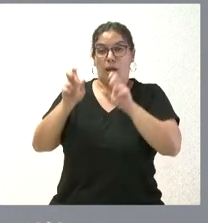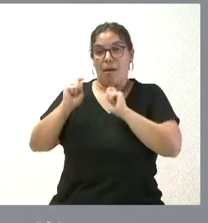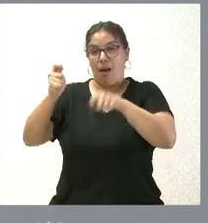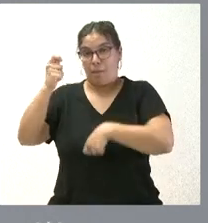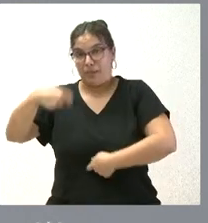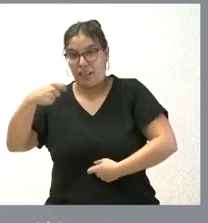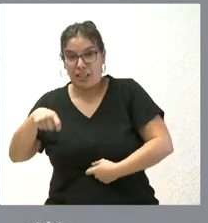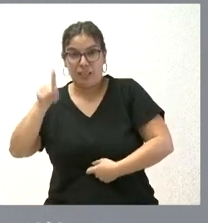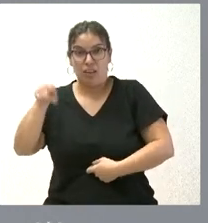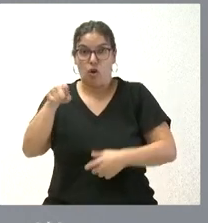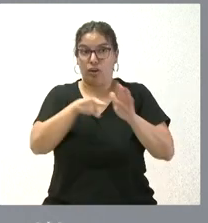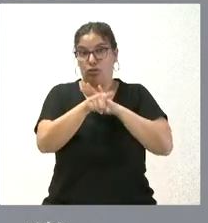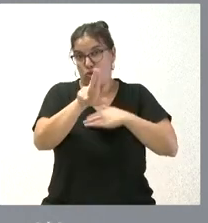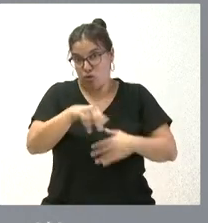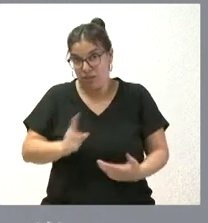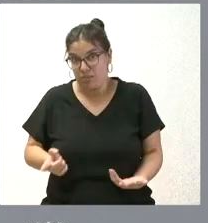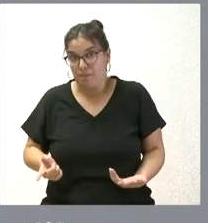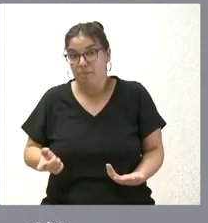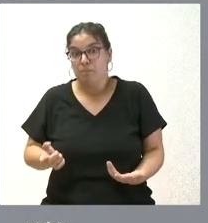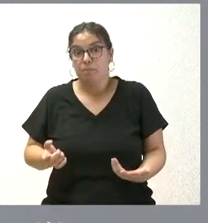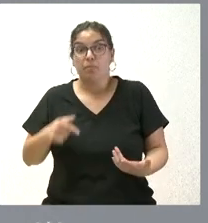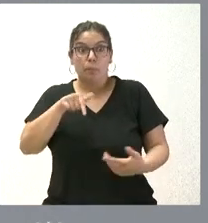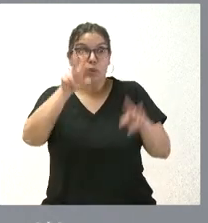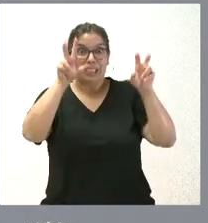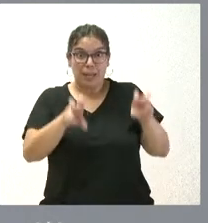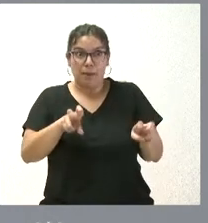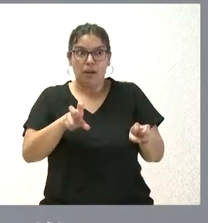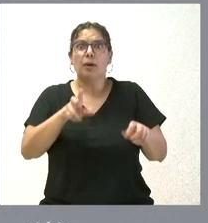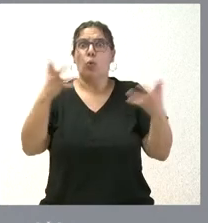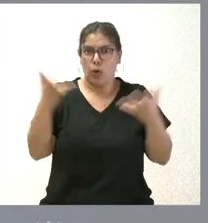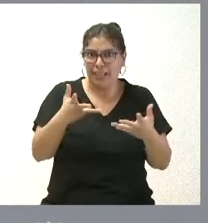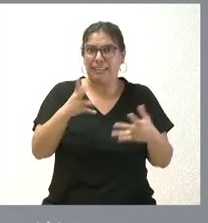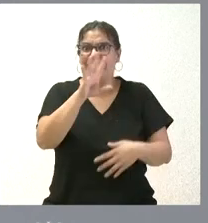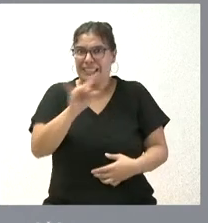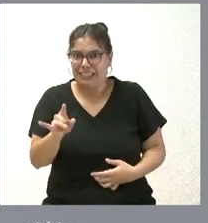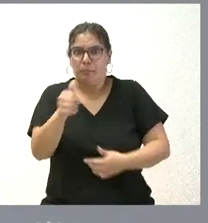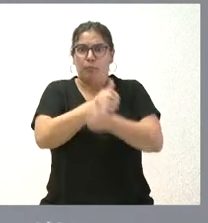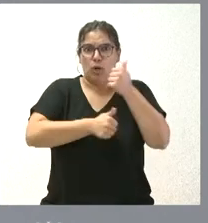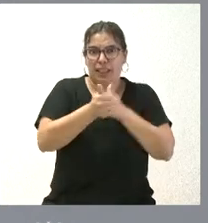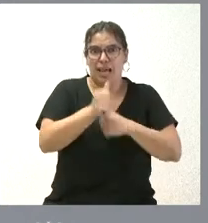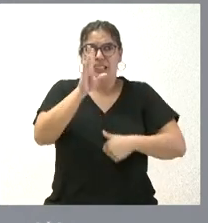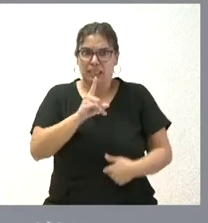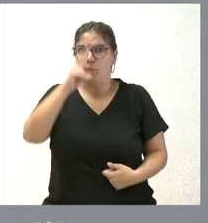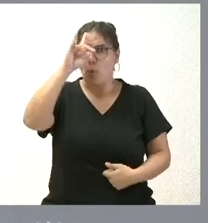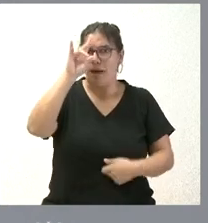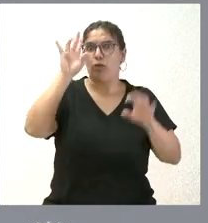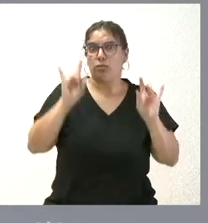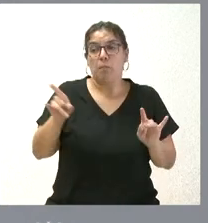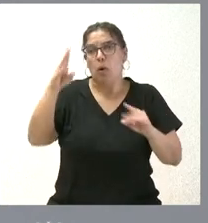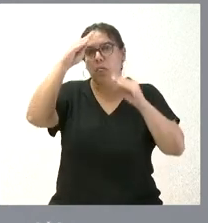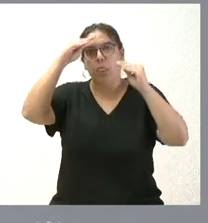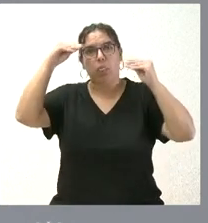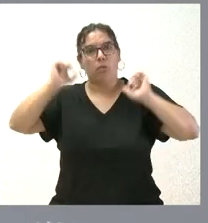la gestión ordinaria de los asuntos públicos. Y, sin embargo, este asunto que sí que es urgente, que sí que llama a la preocupación, creemos que está siendo olvidado